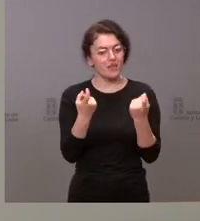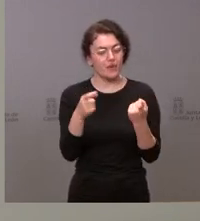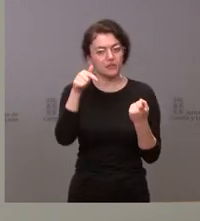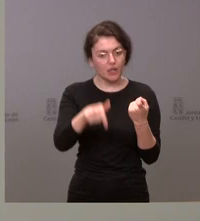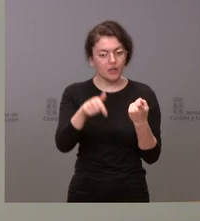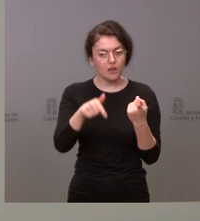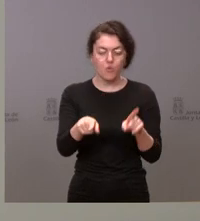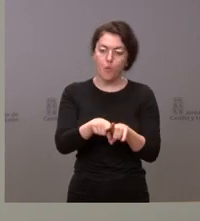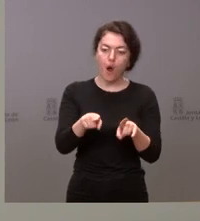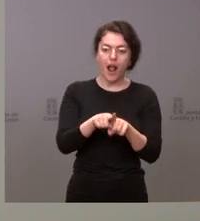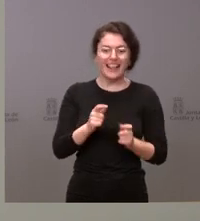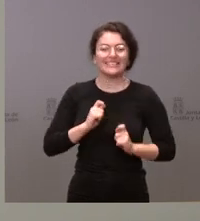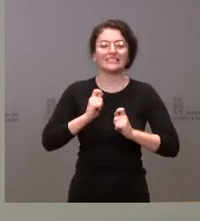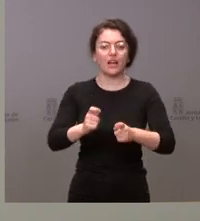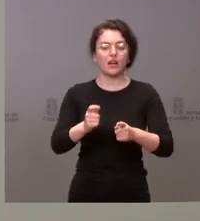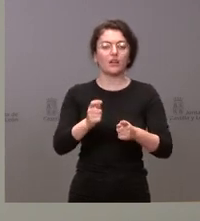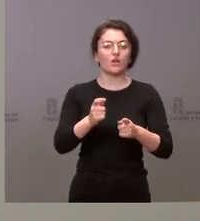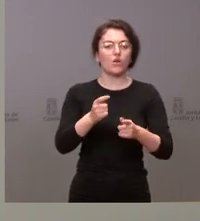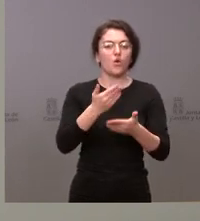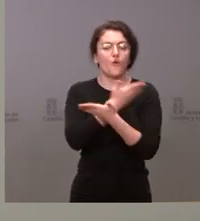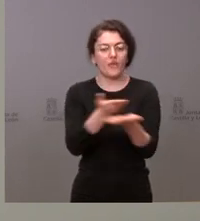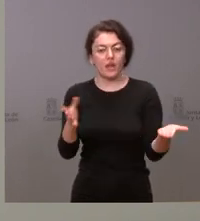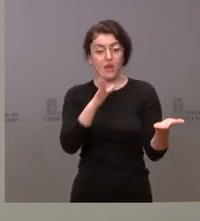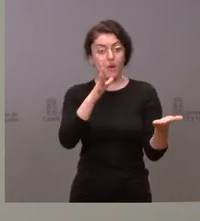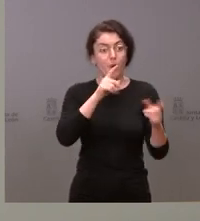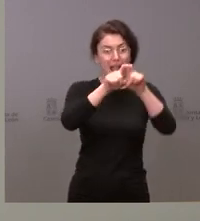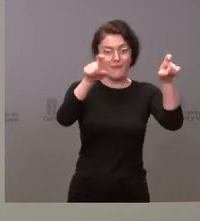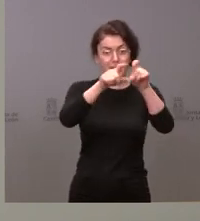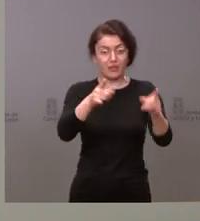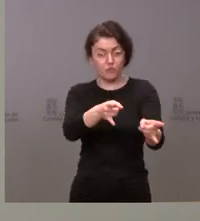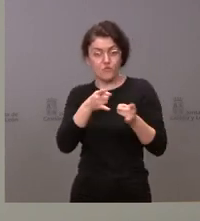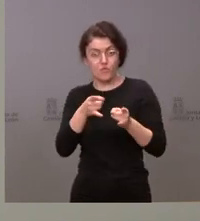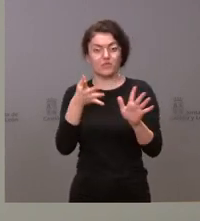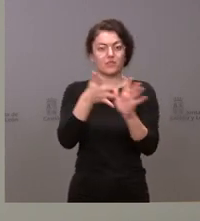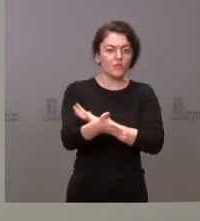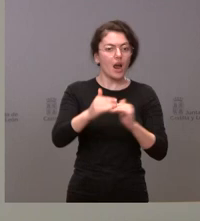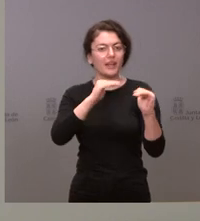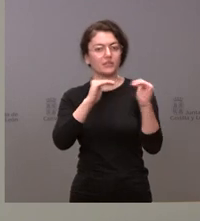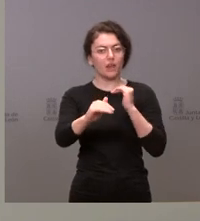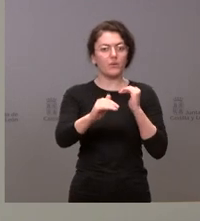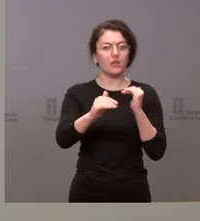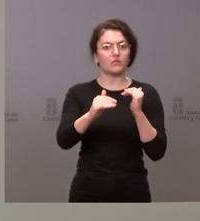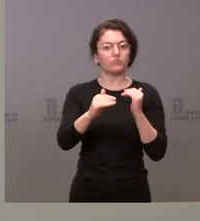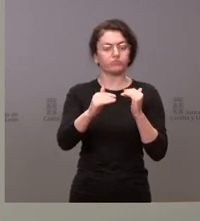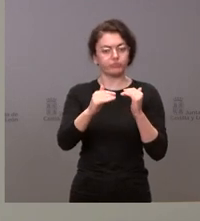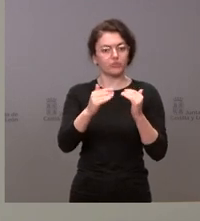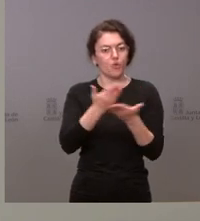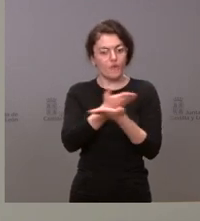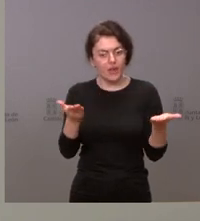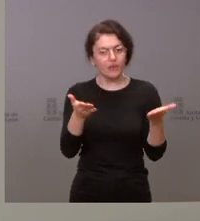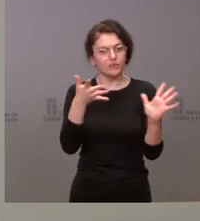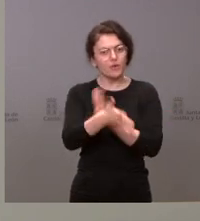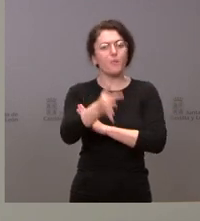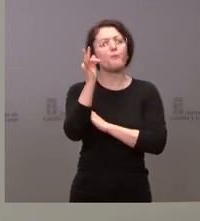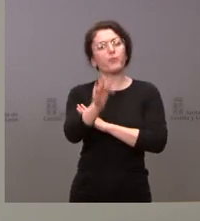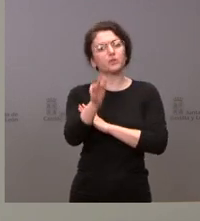Es un elemento de atracción de empresas y, por tanto, que se genere estabilidad, se genere confianza, positivo, sobre la base de un programa